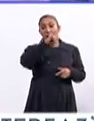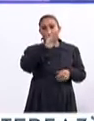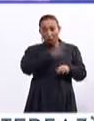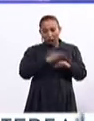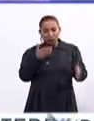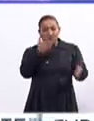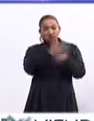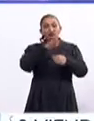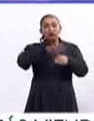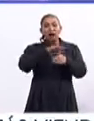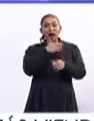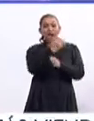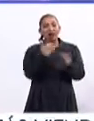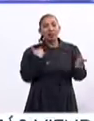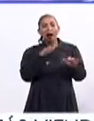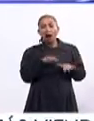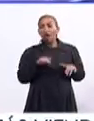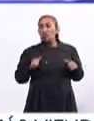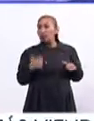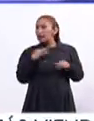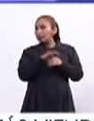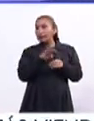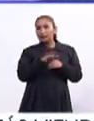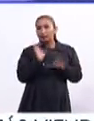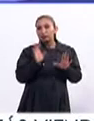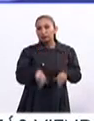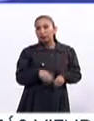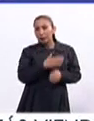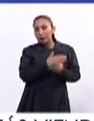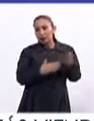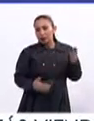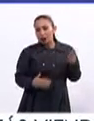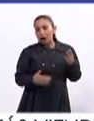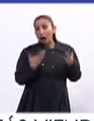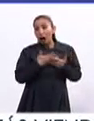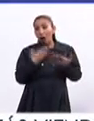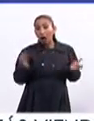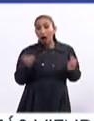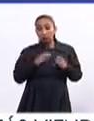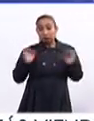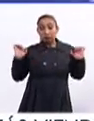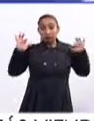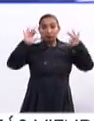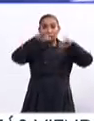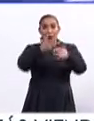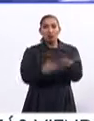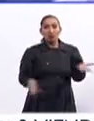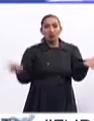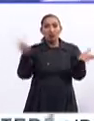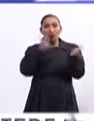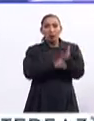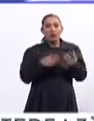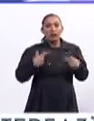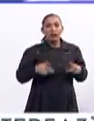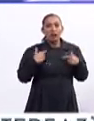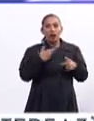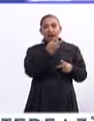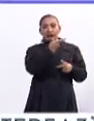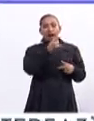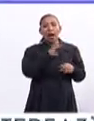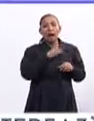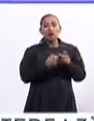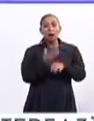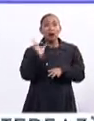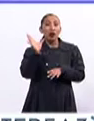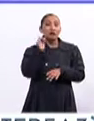muchísimo más, éramos los que menos participábamos en las elecciones de medio término. Ahora casi se dobló la participación, hay un nuevo